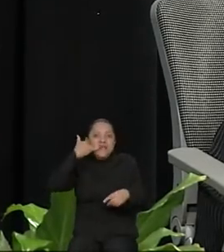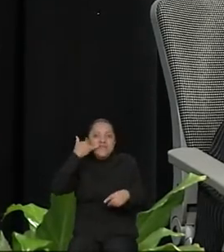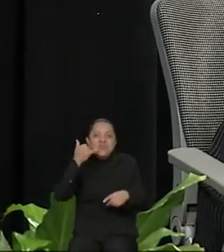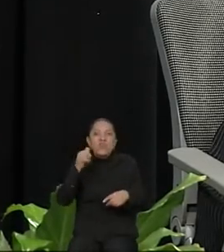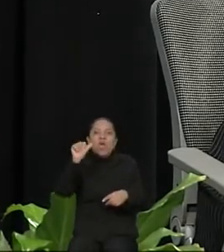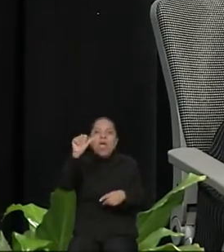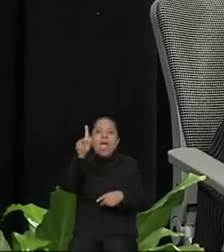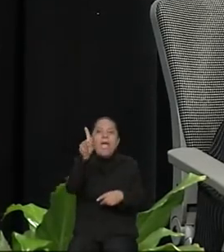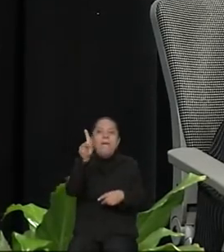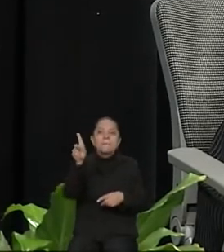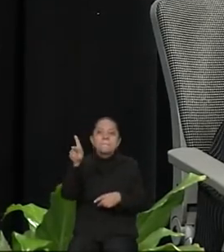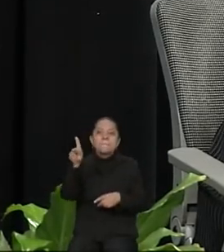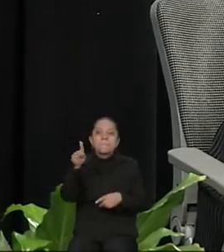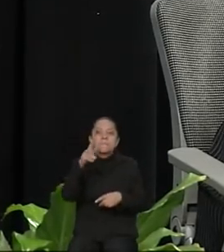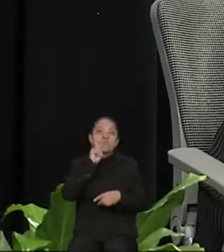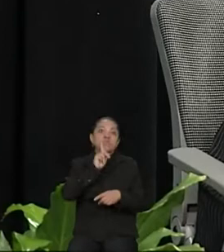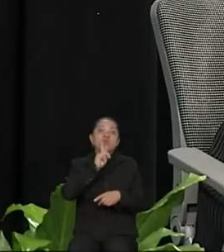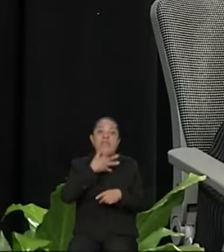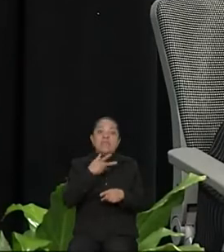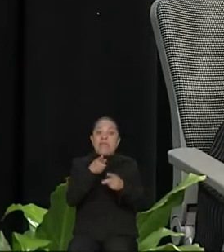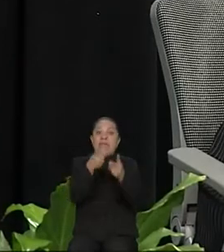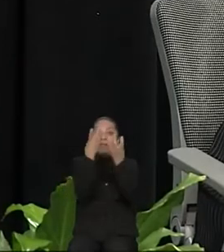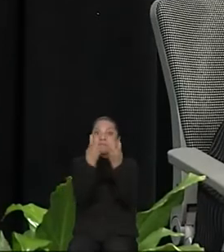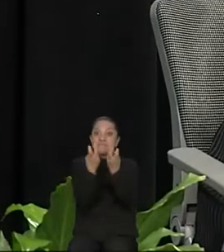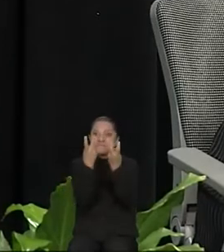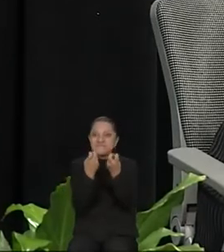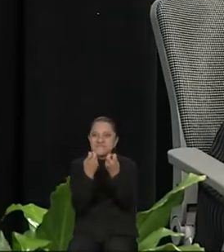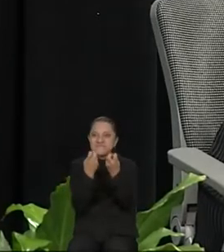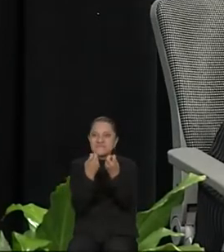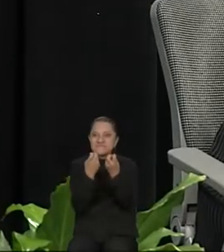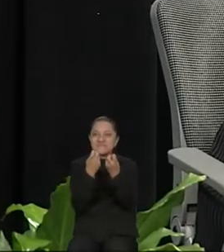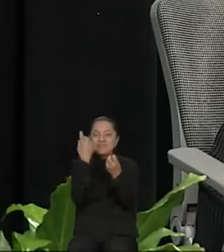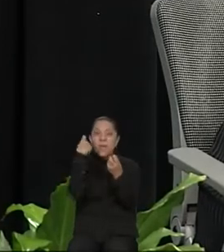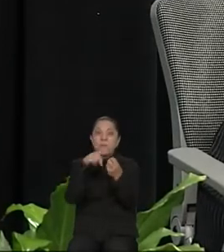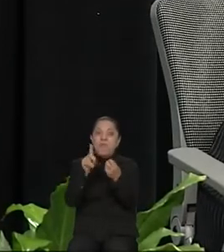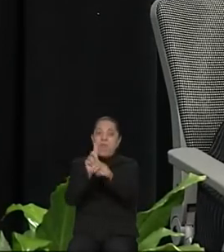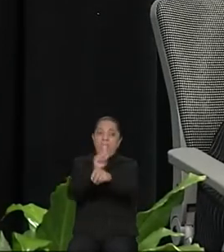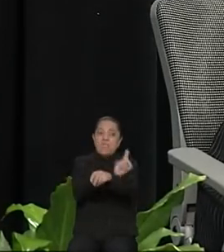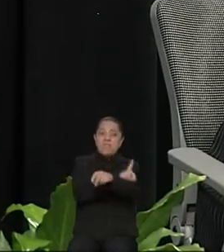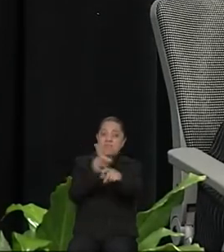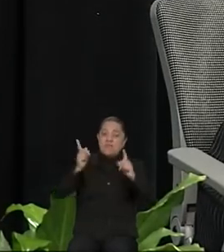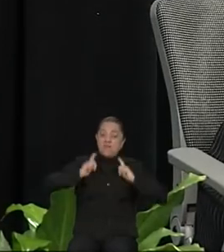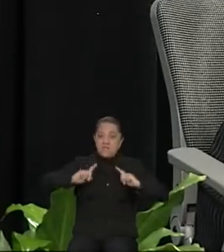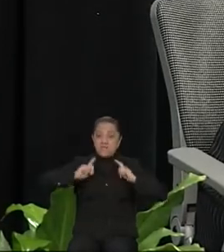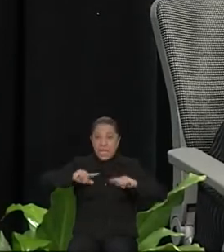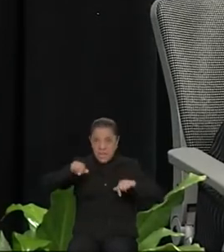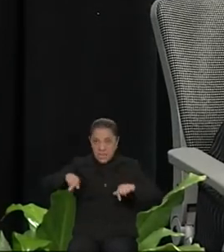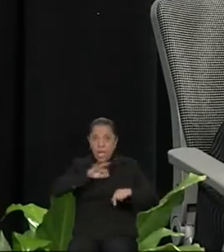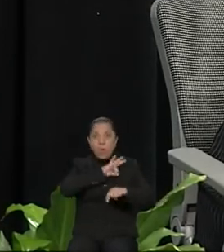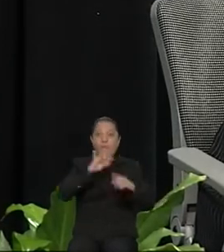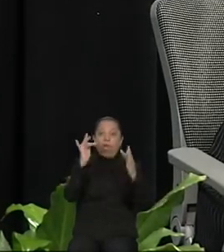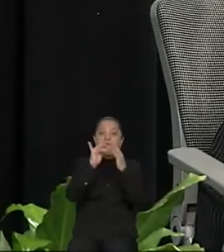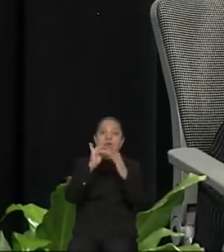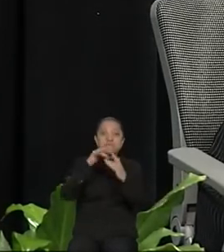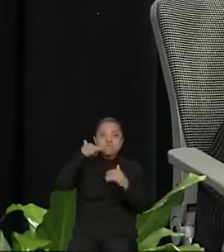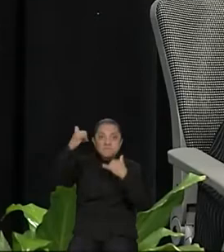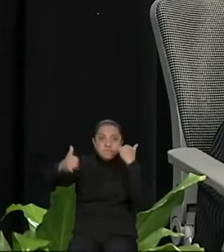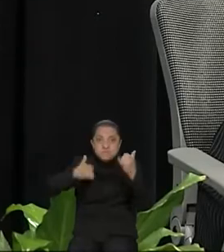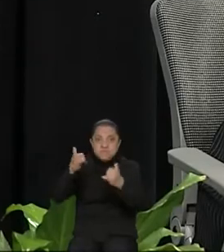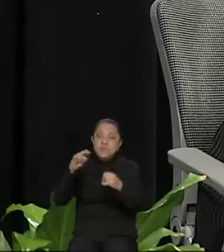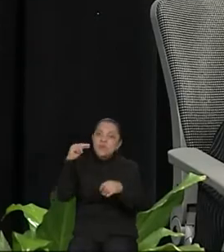podamos contar con él, que se opere directamente desde la fiscalía y que sirva como alerta. También estoy